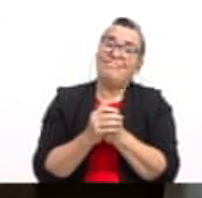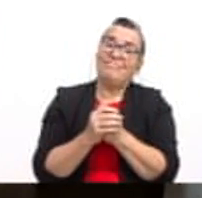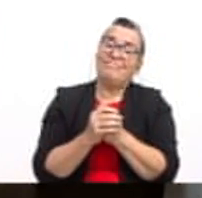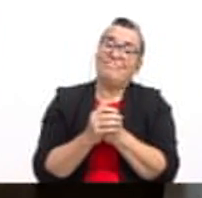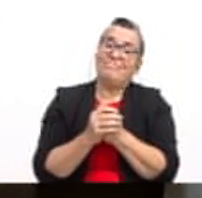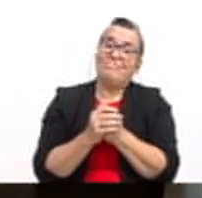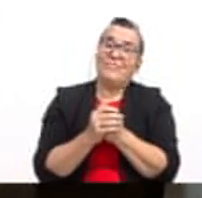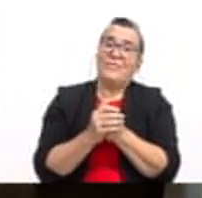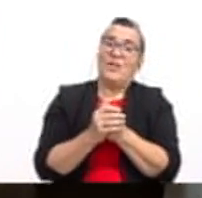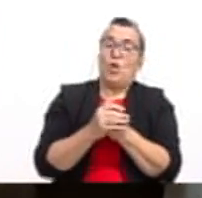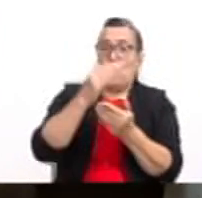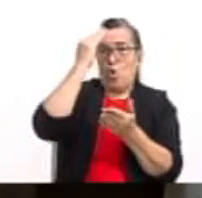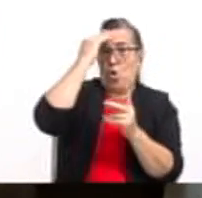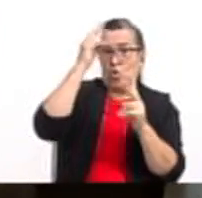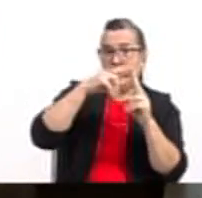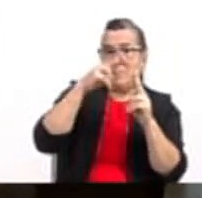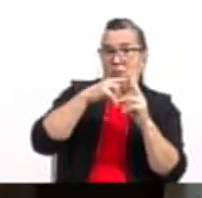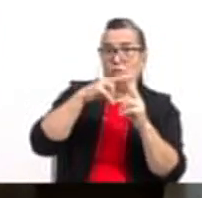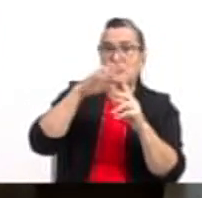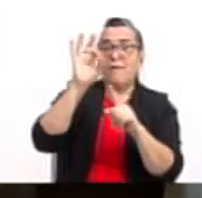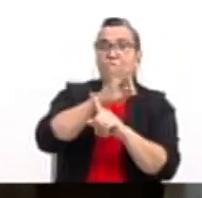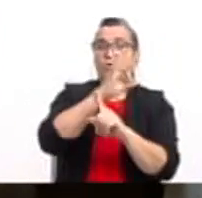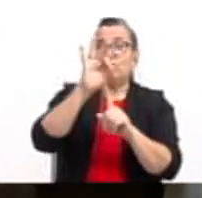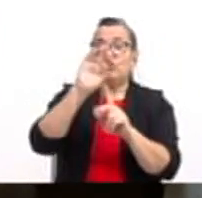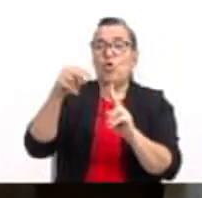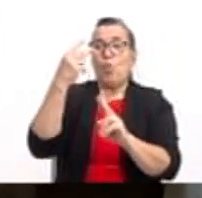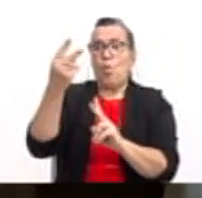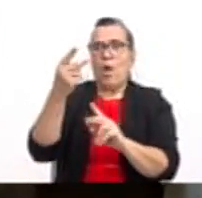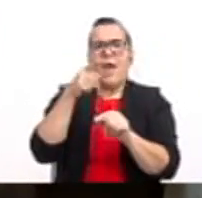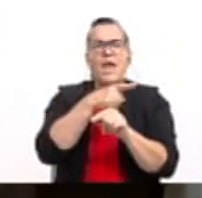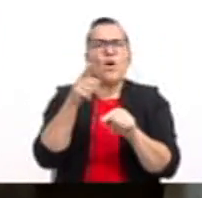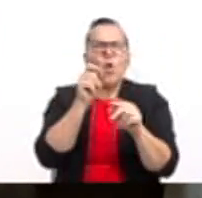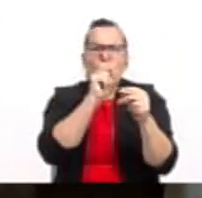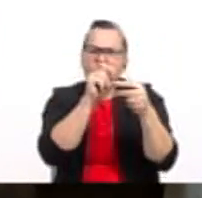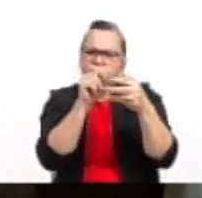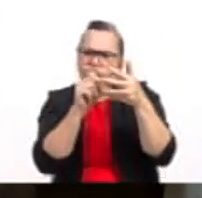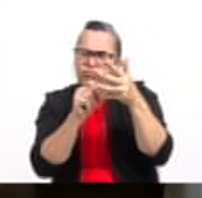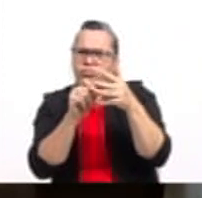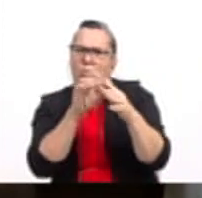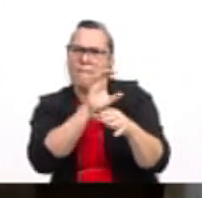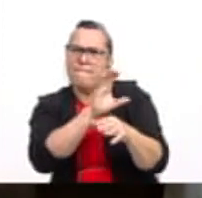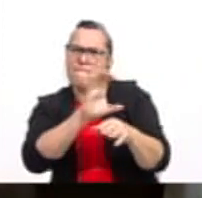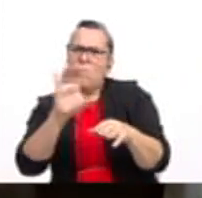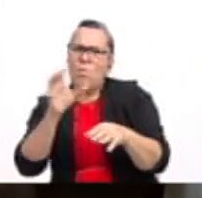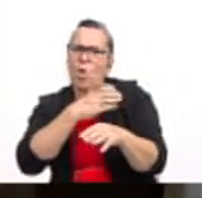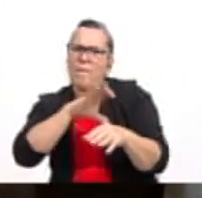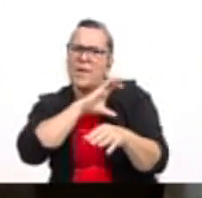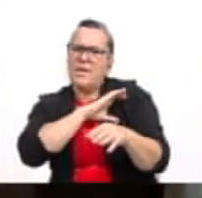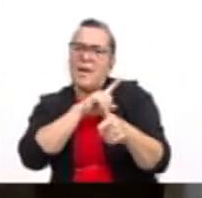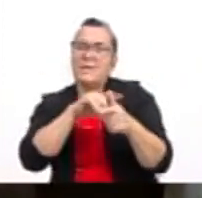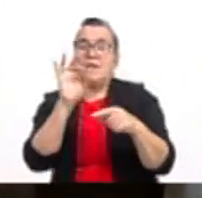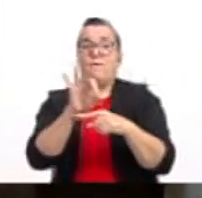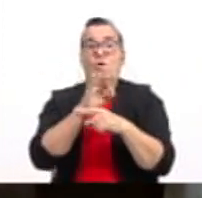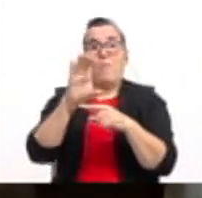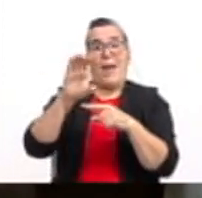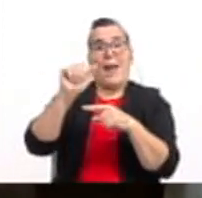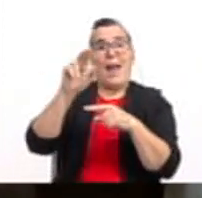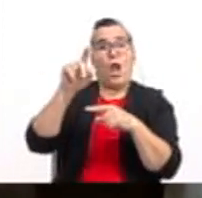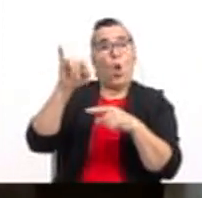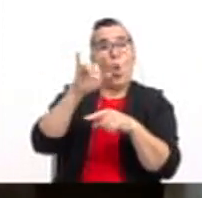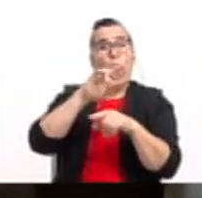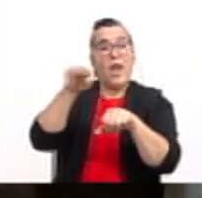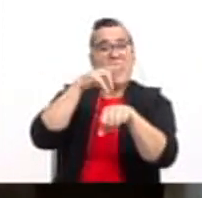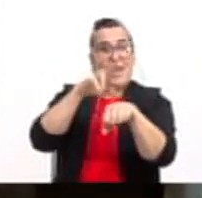Aprendimos conocimientos de función cuadrática y de cómo precisar sus propiedades. También que su forma canónica o normal